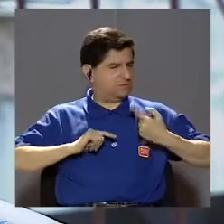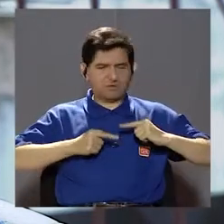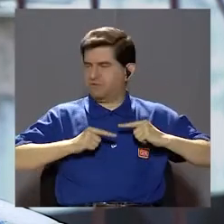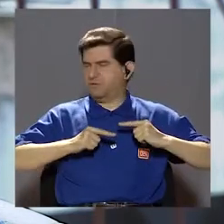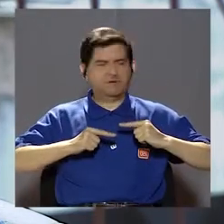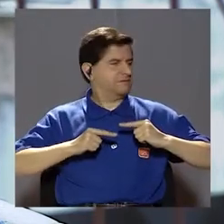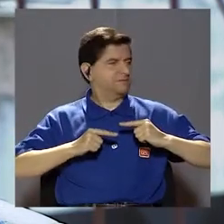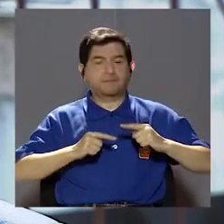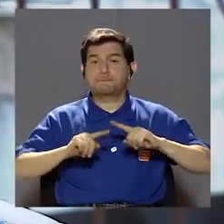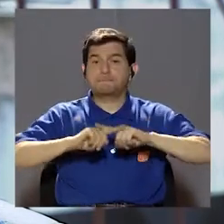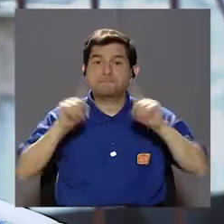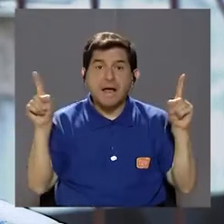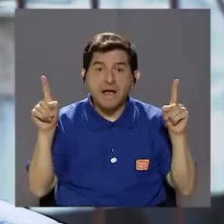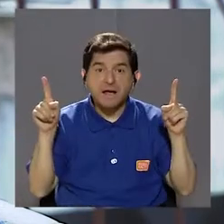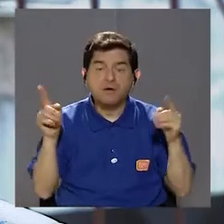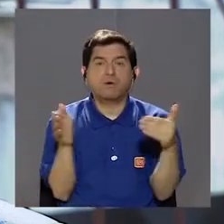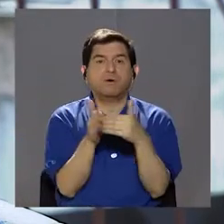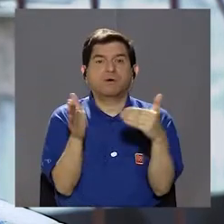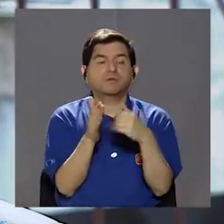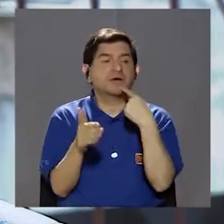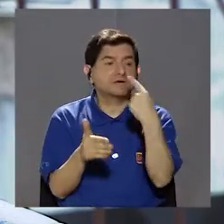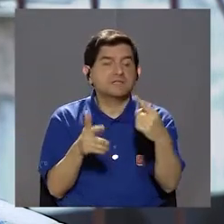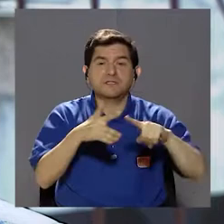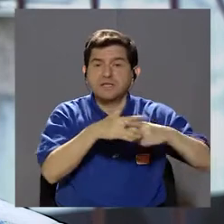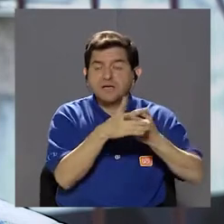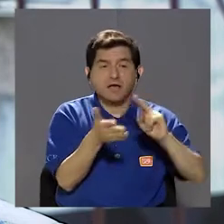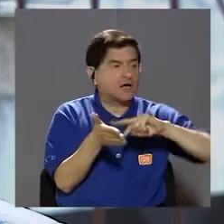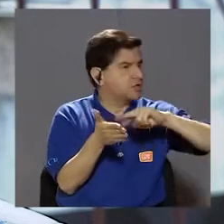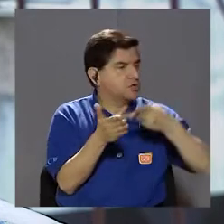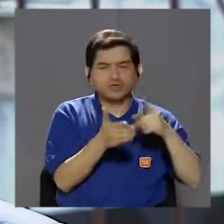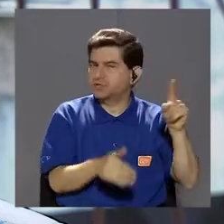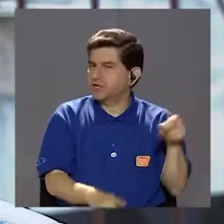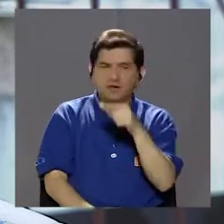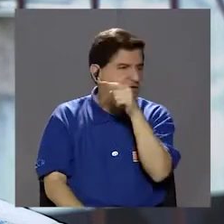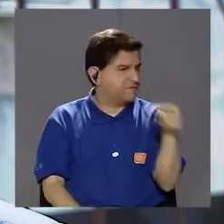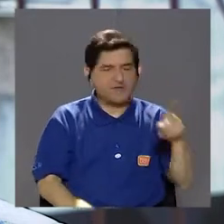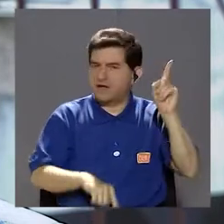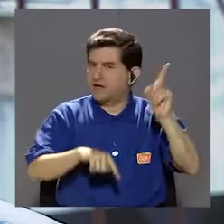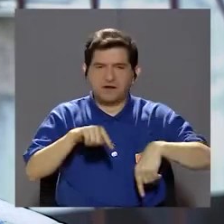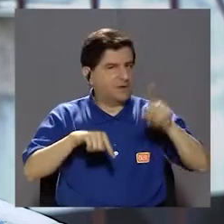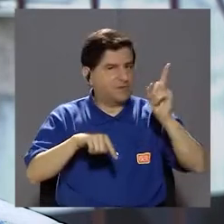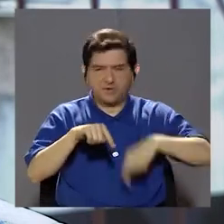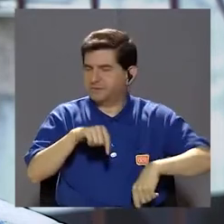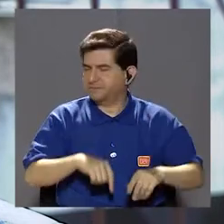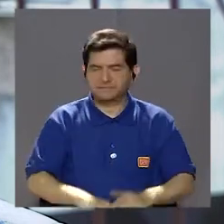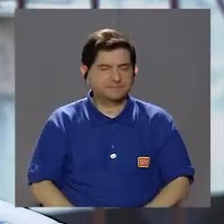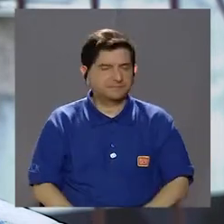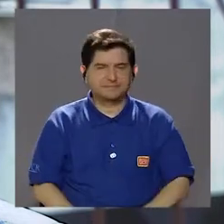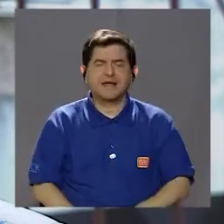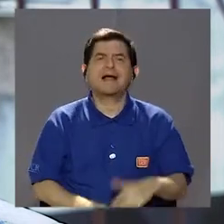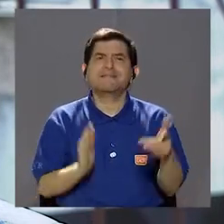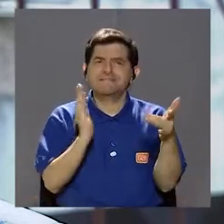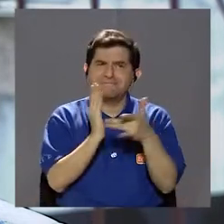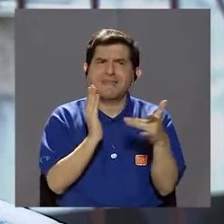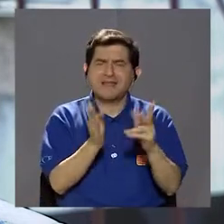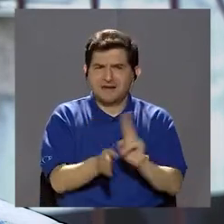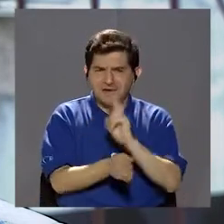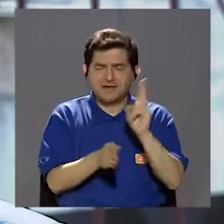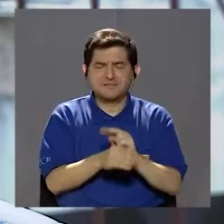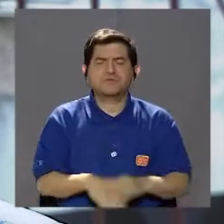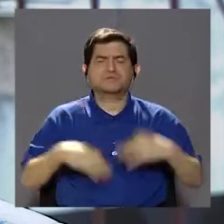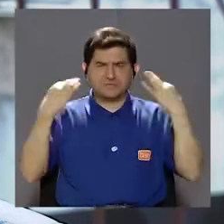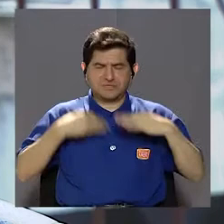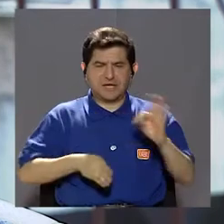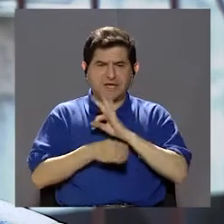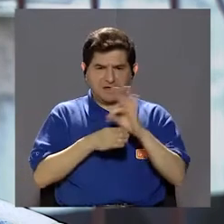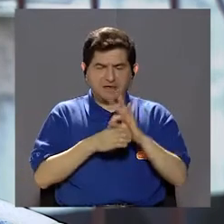no duela, ¿verdad? Pero como repetimos al principio, no quiere decir que lo eliminamos, porque no lo podemos eliminar. Hay una técnica que